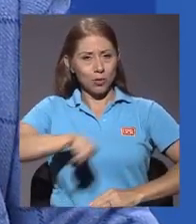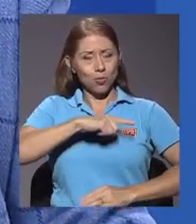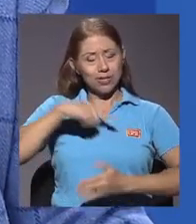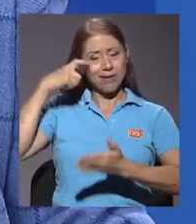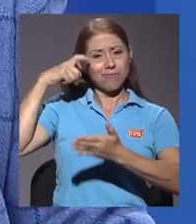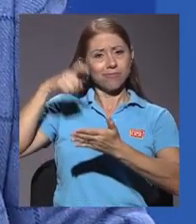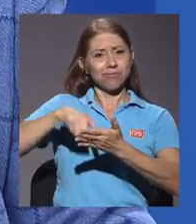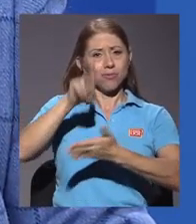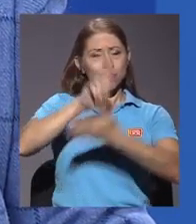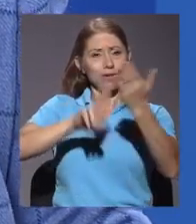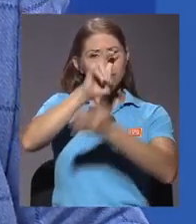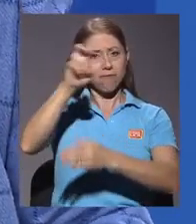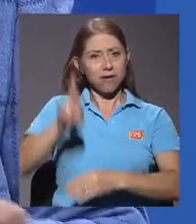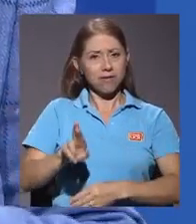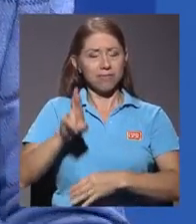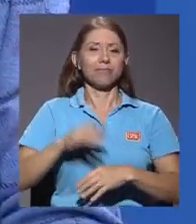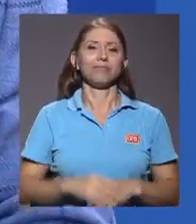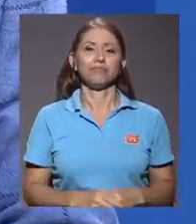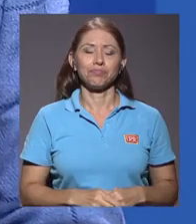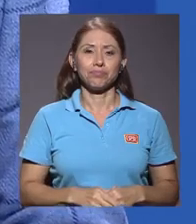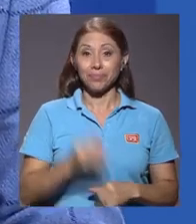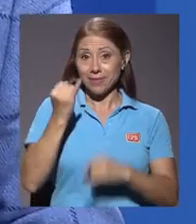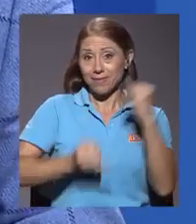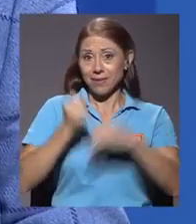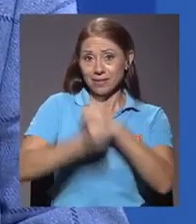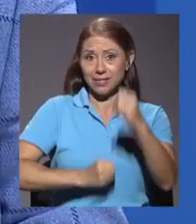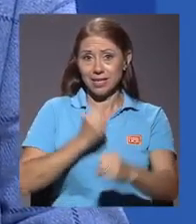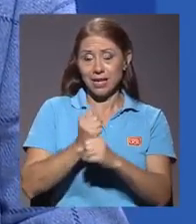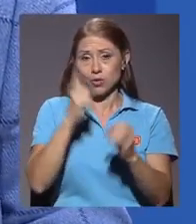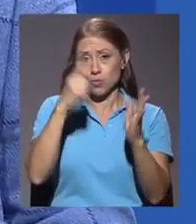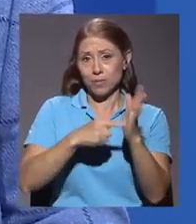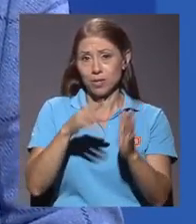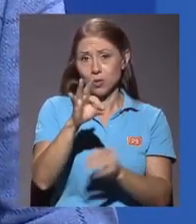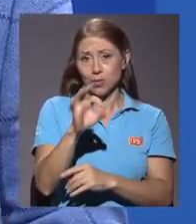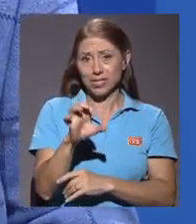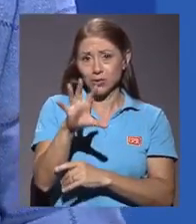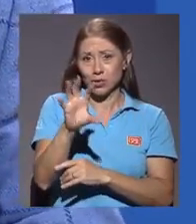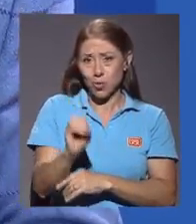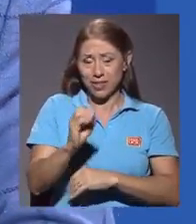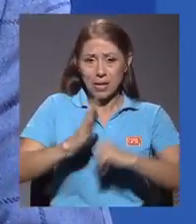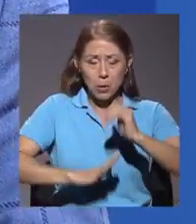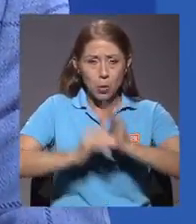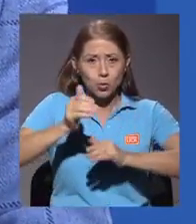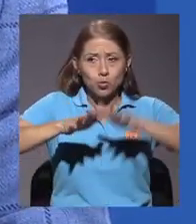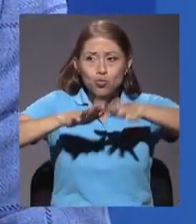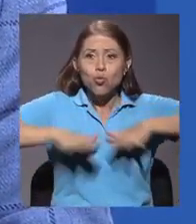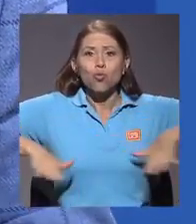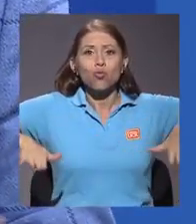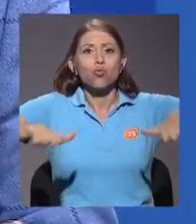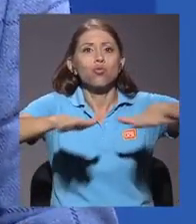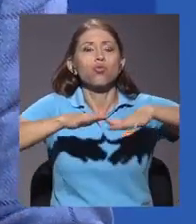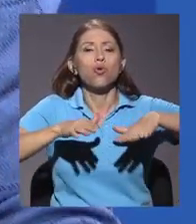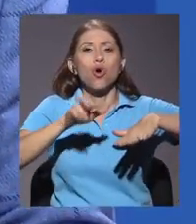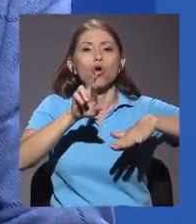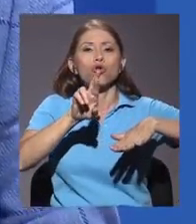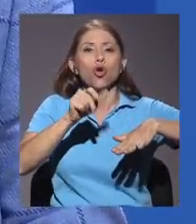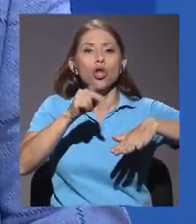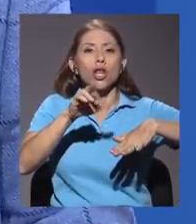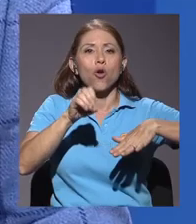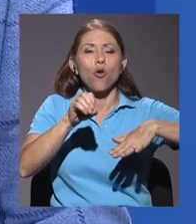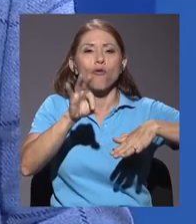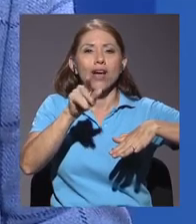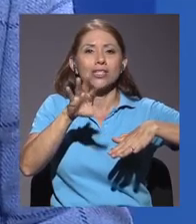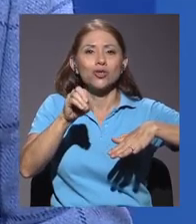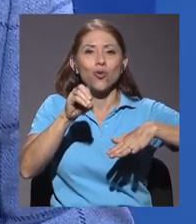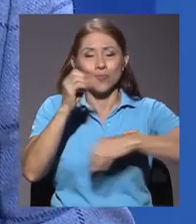Universidad de Costa Rica. A finales de 1950 se construyó la sede Rodrigo Facio y en los años 70 se